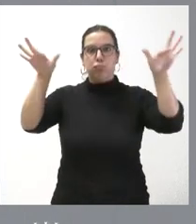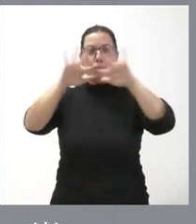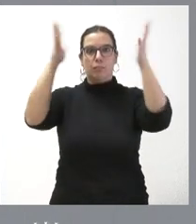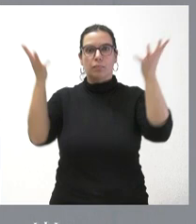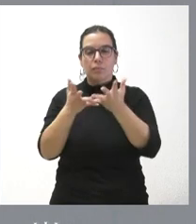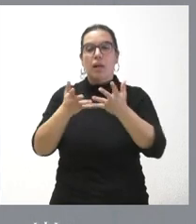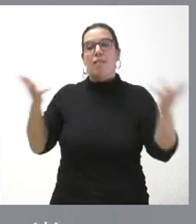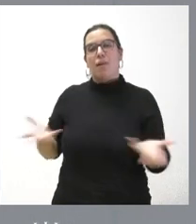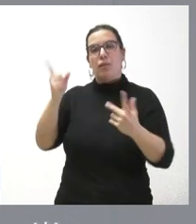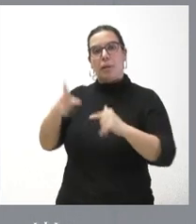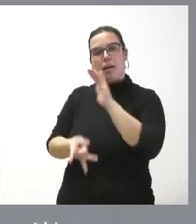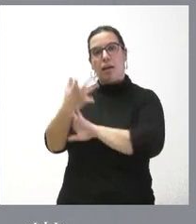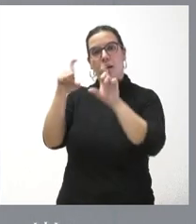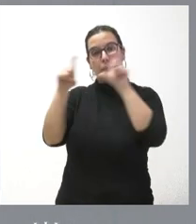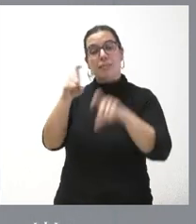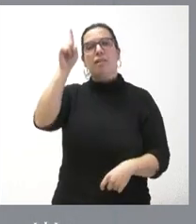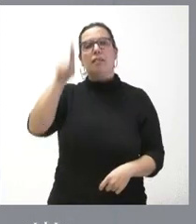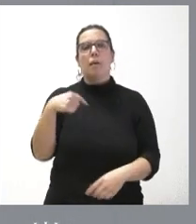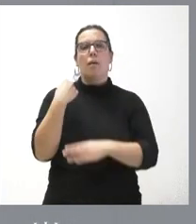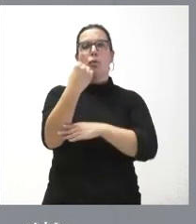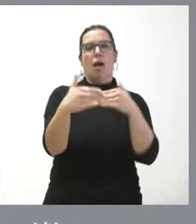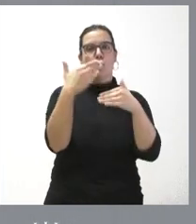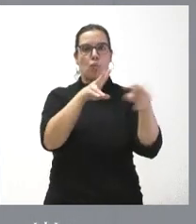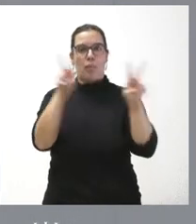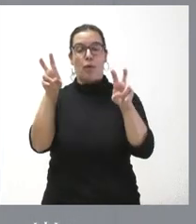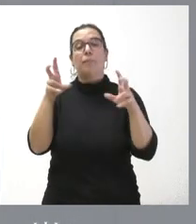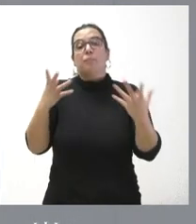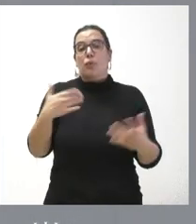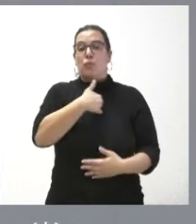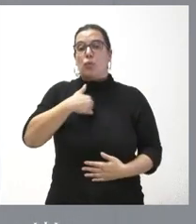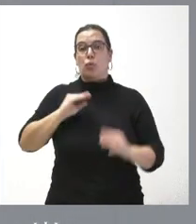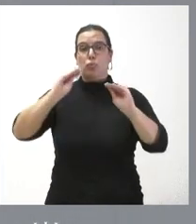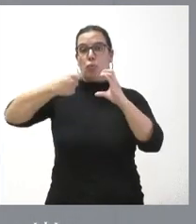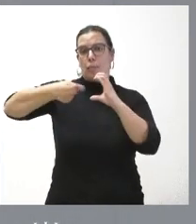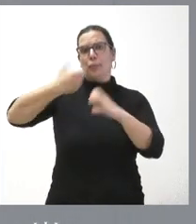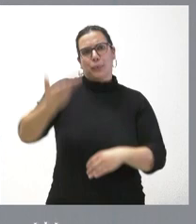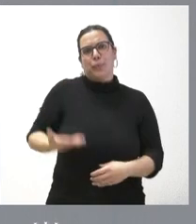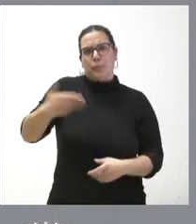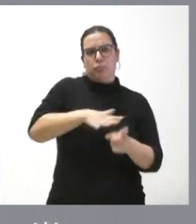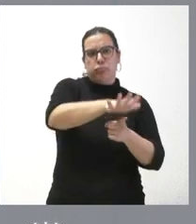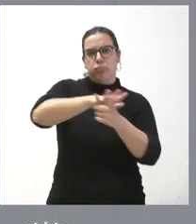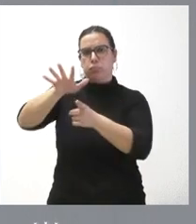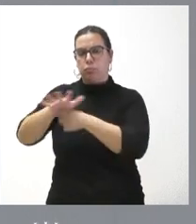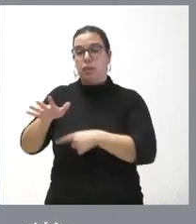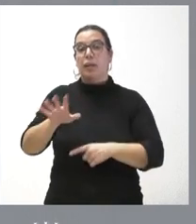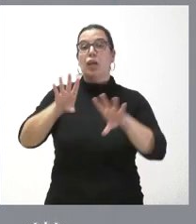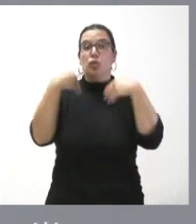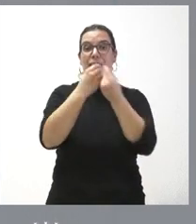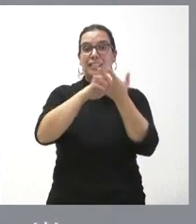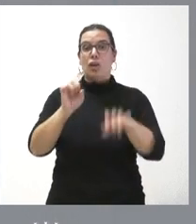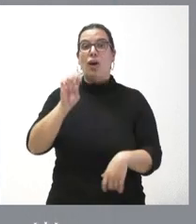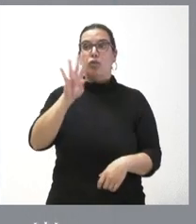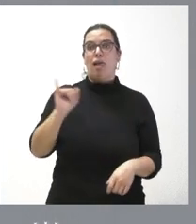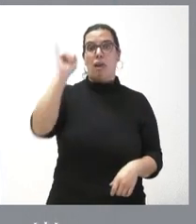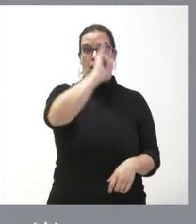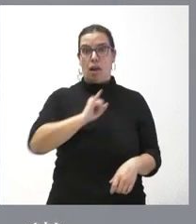emprendimiento y en apoyar la innovación. Y, por tanto, el papel que puedan hacer las cámaras es muy relevante. Tenemos 14 cámaras de comercio en Castilla y León que